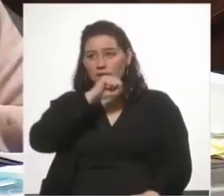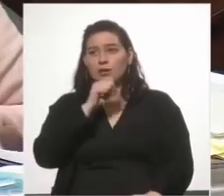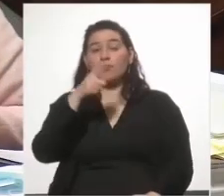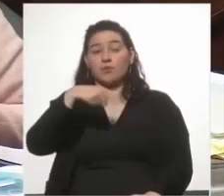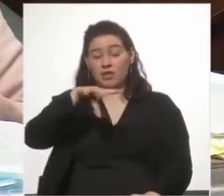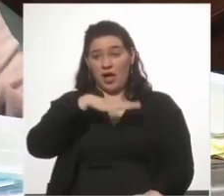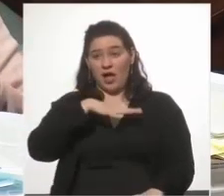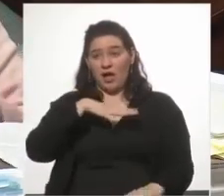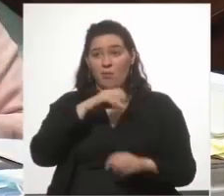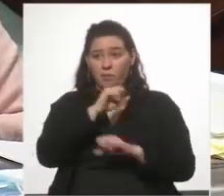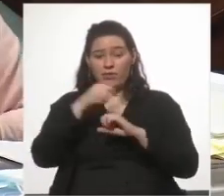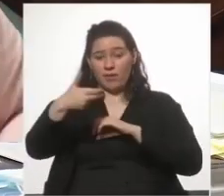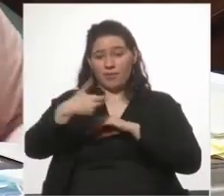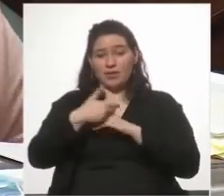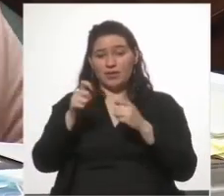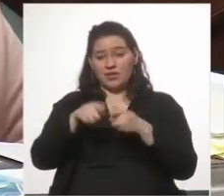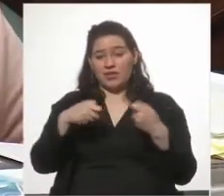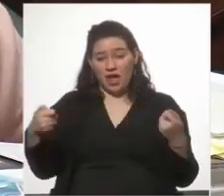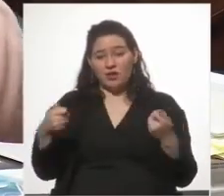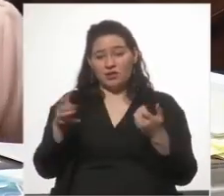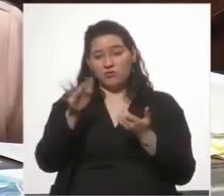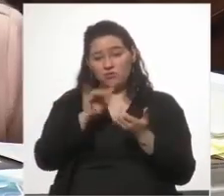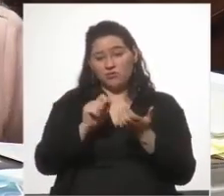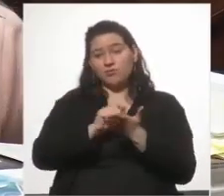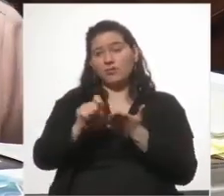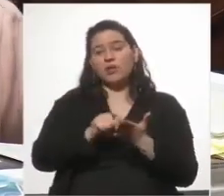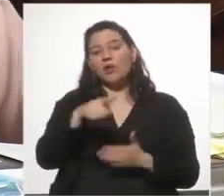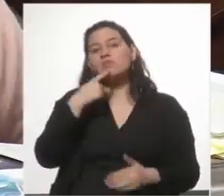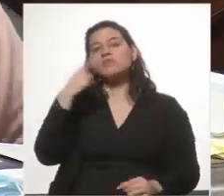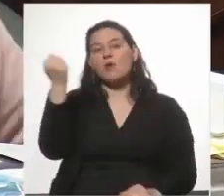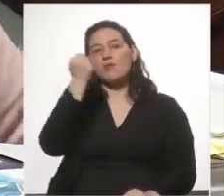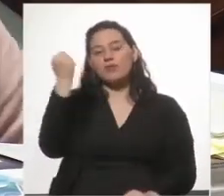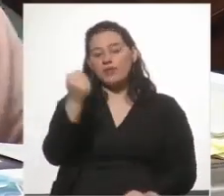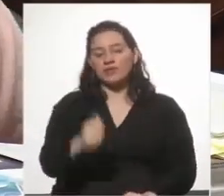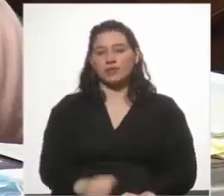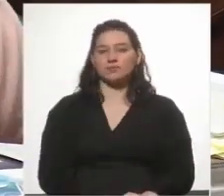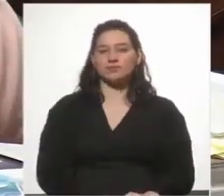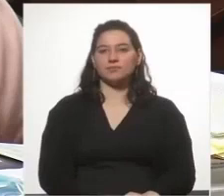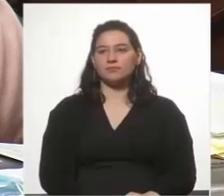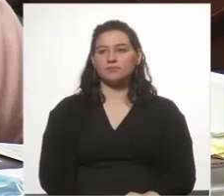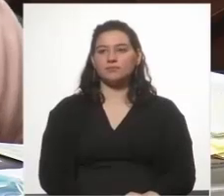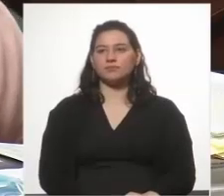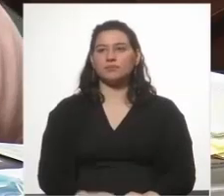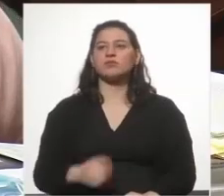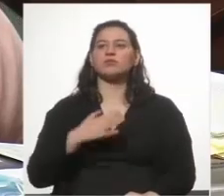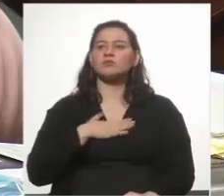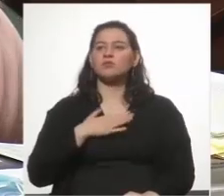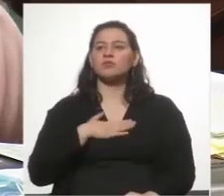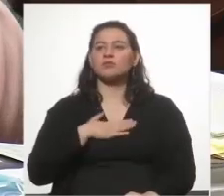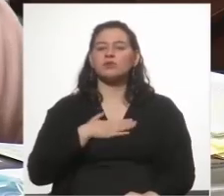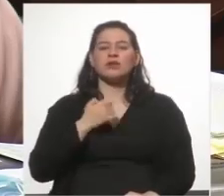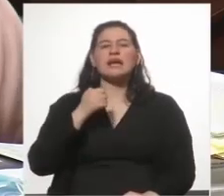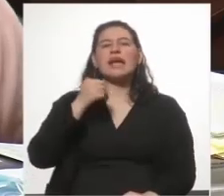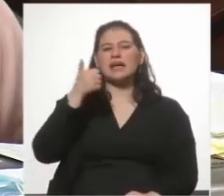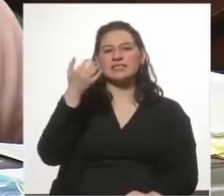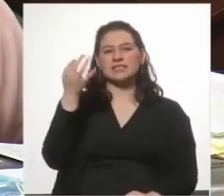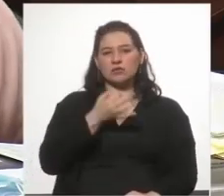tienen acá, lo pueden pedir en el diario de sesiones, él dijo una cosa muy importante. Yo estaba casi seguro